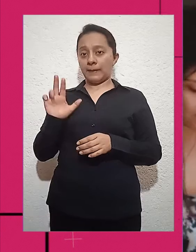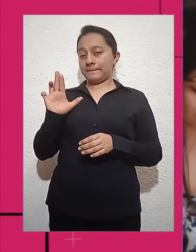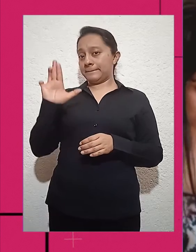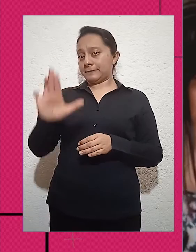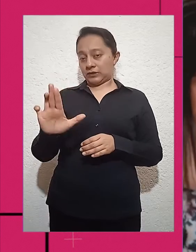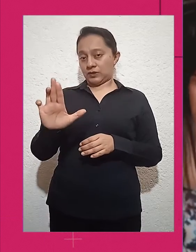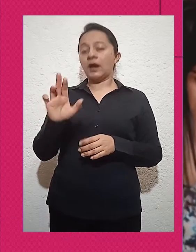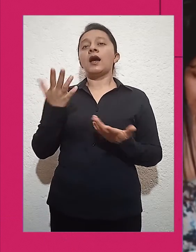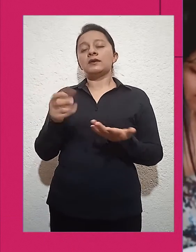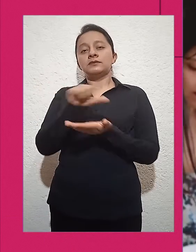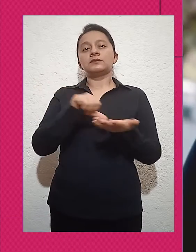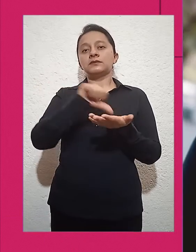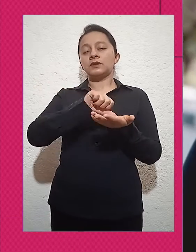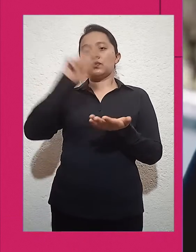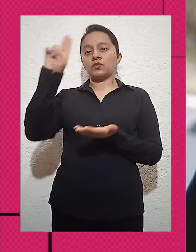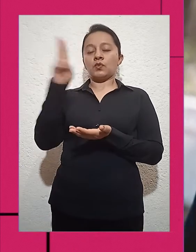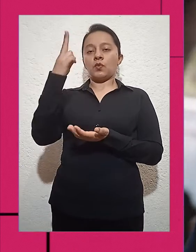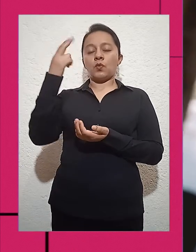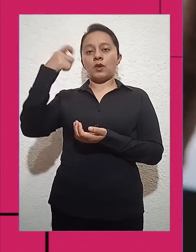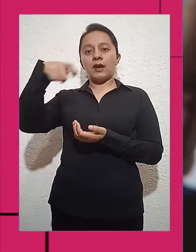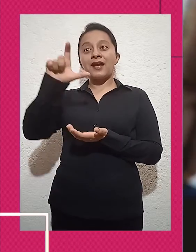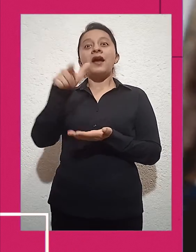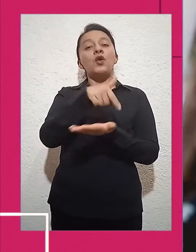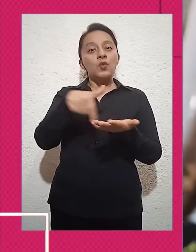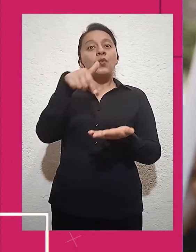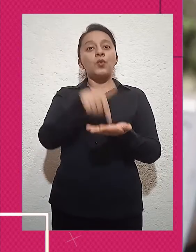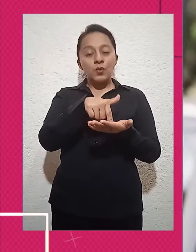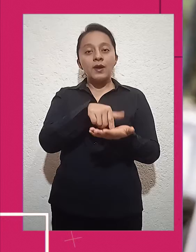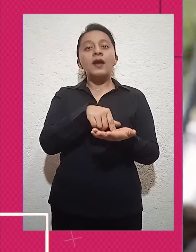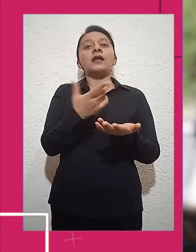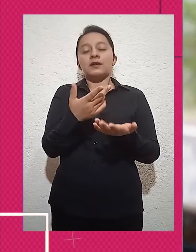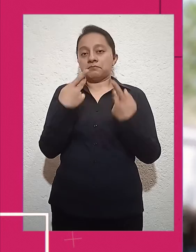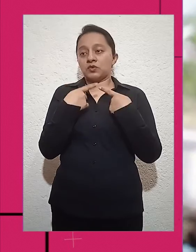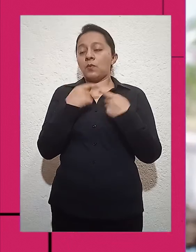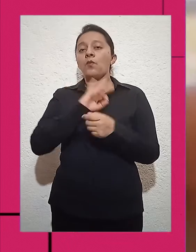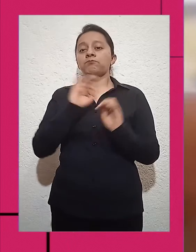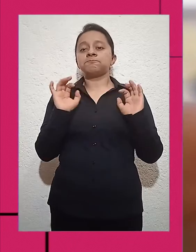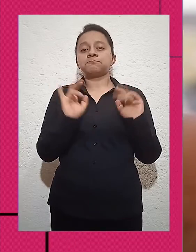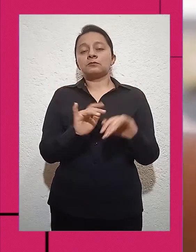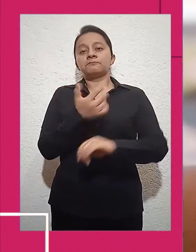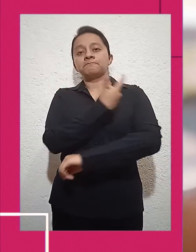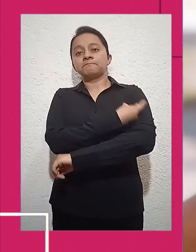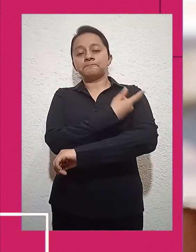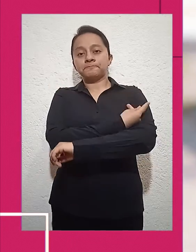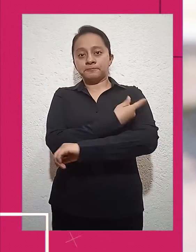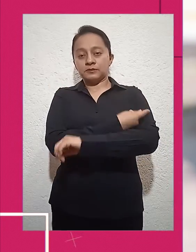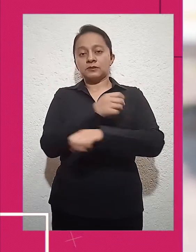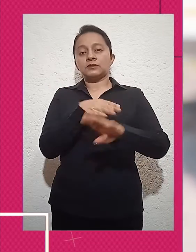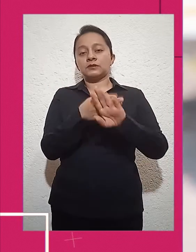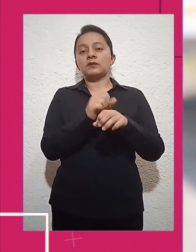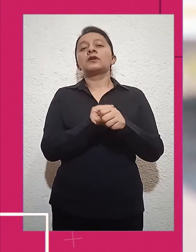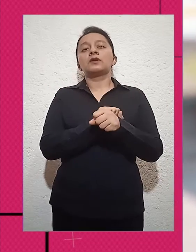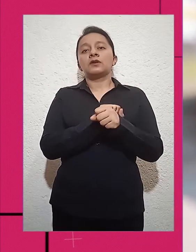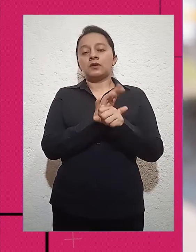A partir del próximo miércoles, el Centro Universitario de la UAC será sede para la aplicación de la vacuna contra el COVID-19, así